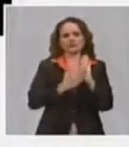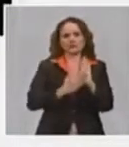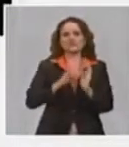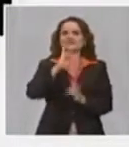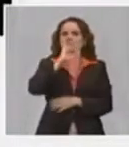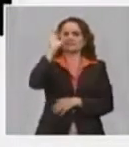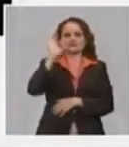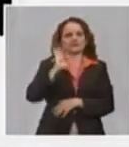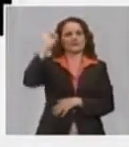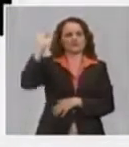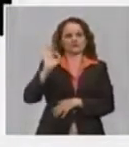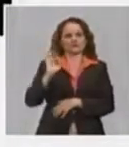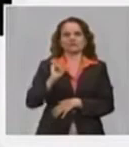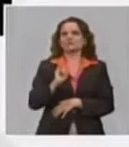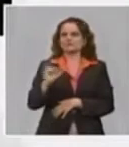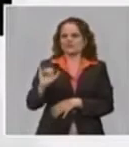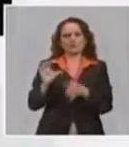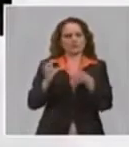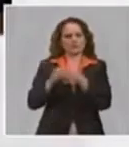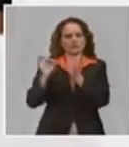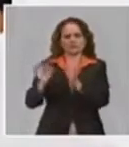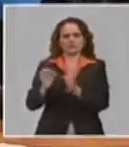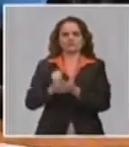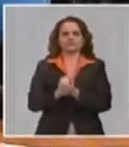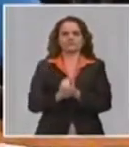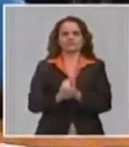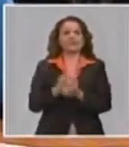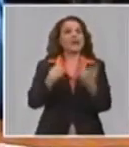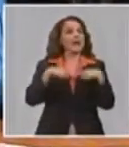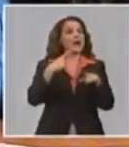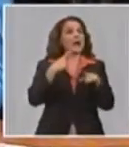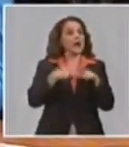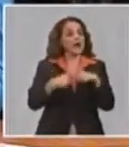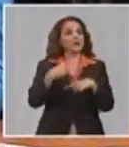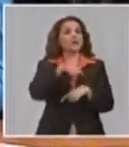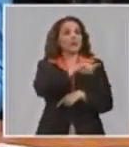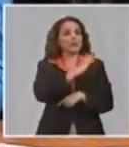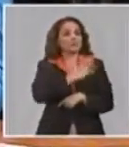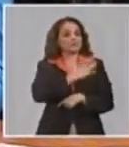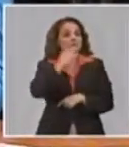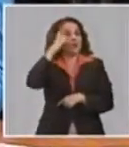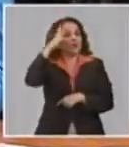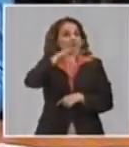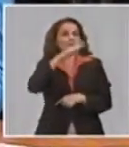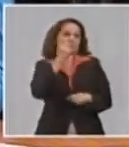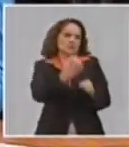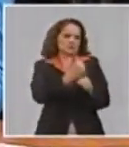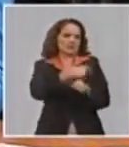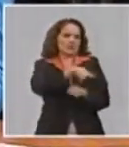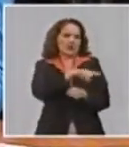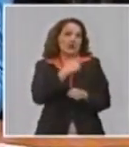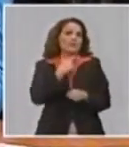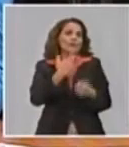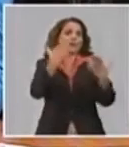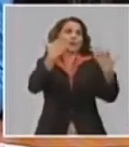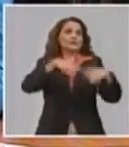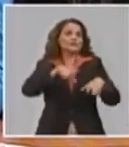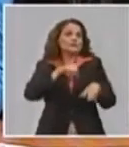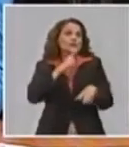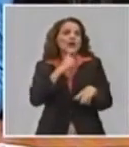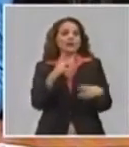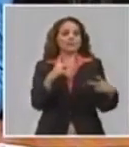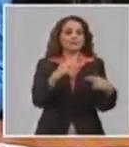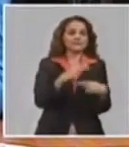en el segundo mes. Hay organismos que tienen interrupciones discontinuas sobre todo en la industria pero que están asociadas